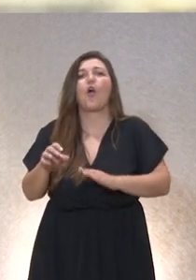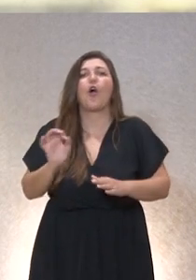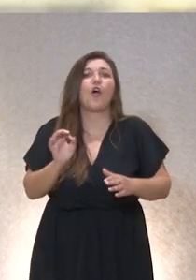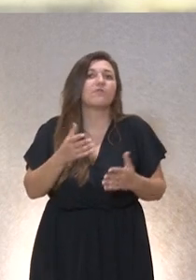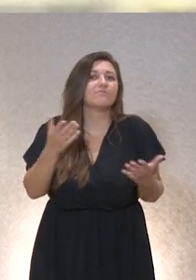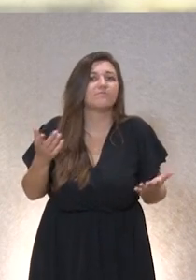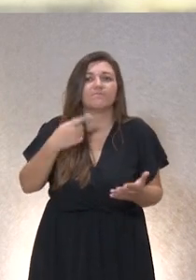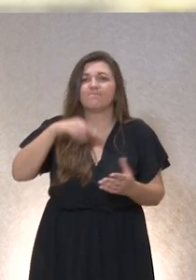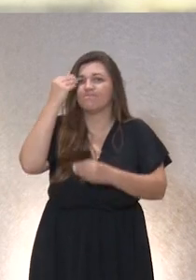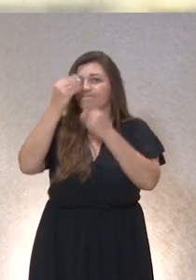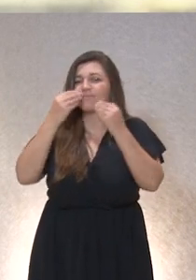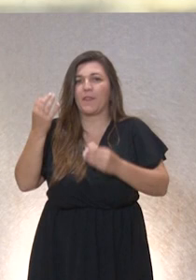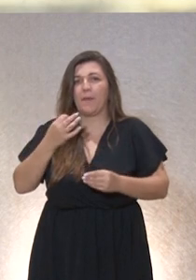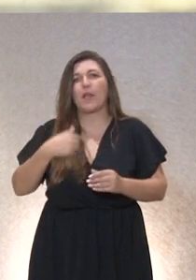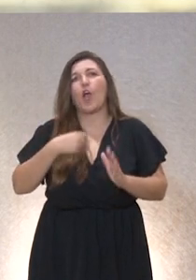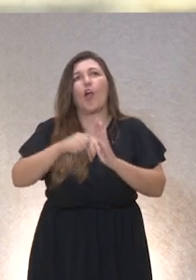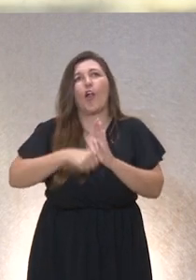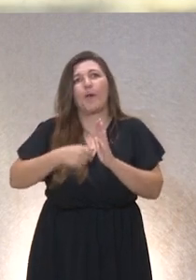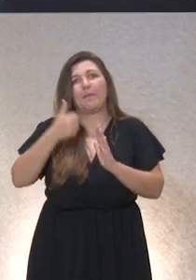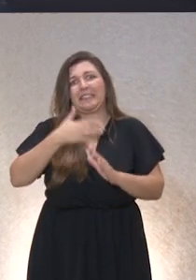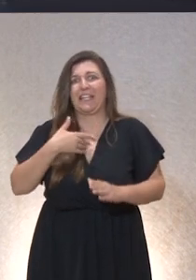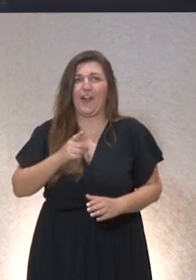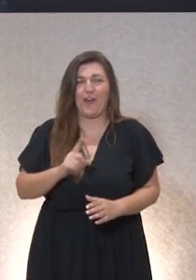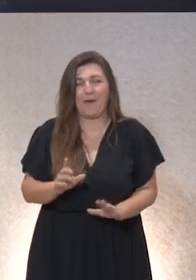bueno no quiero enrollarme más preguntas